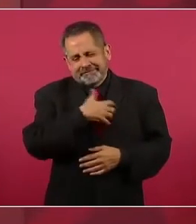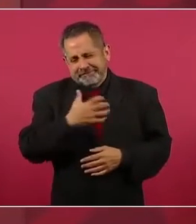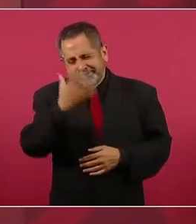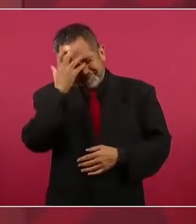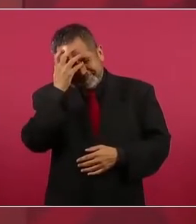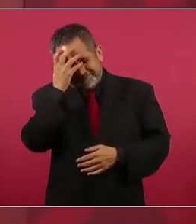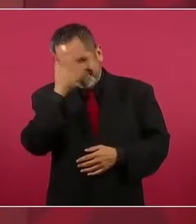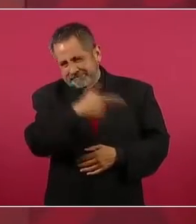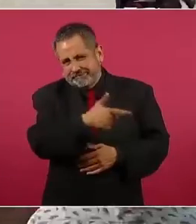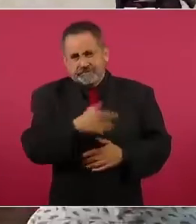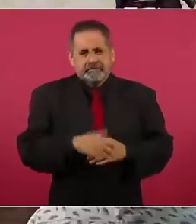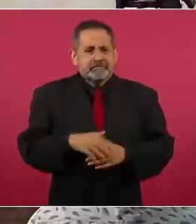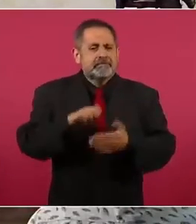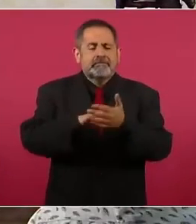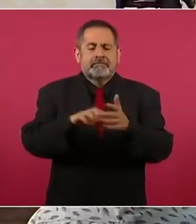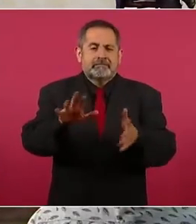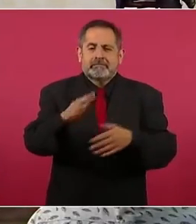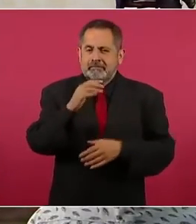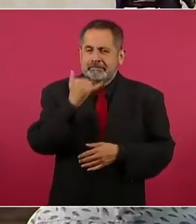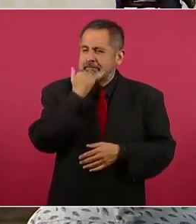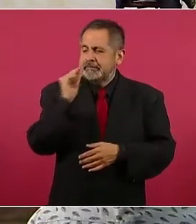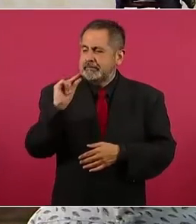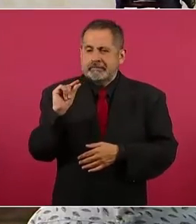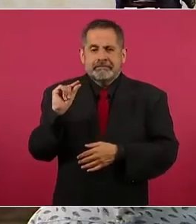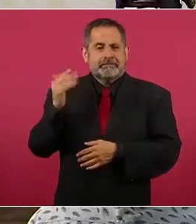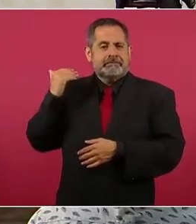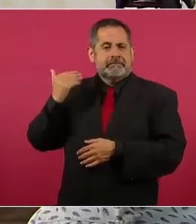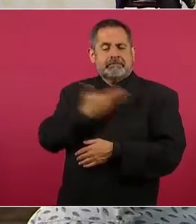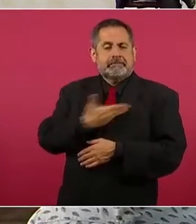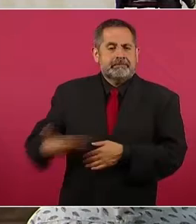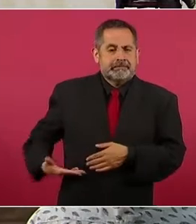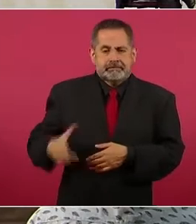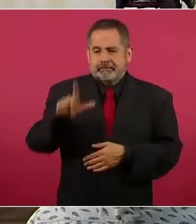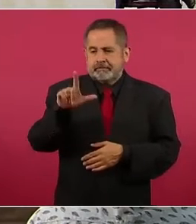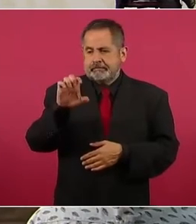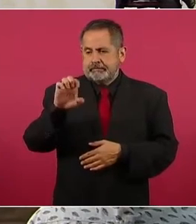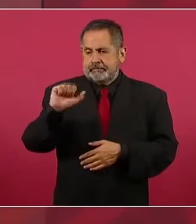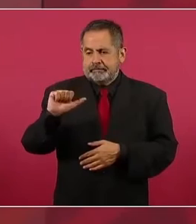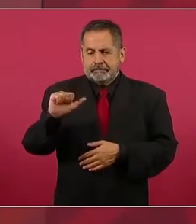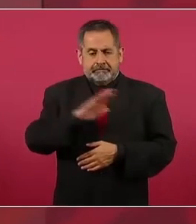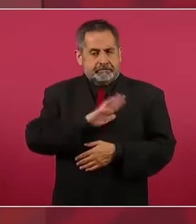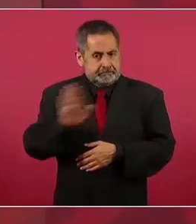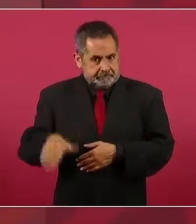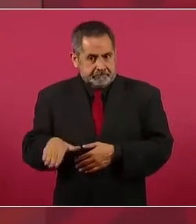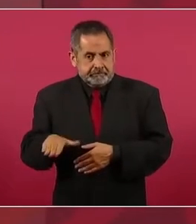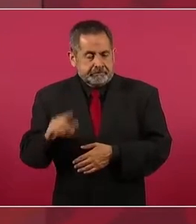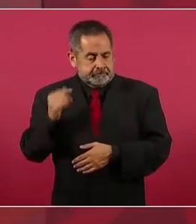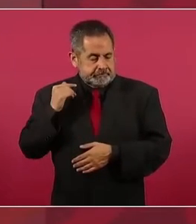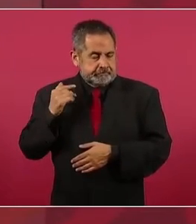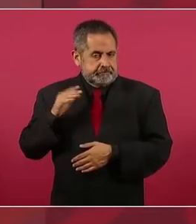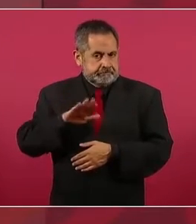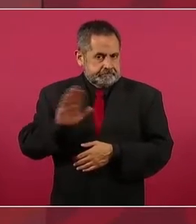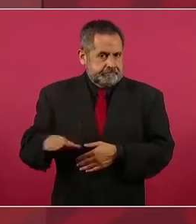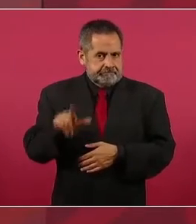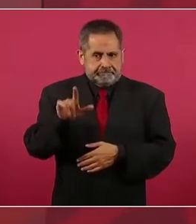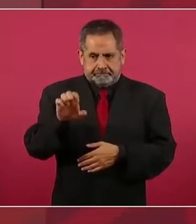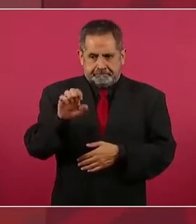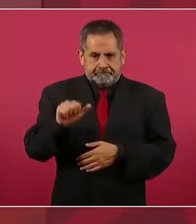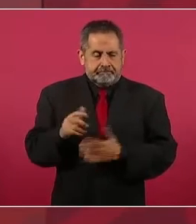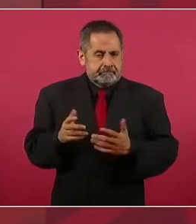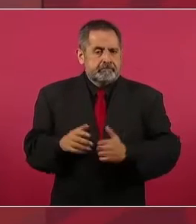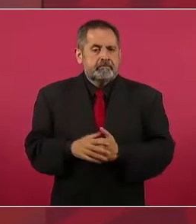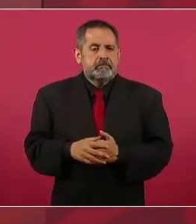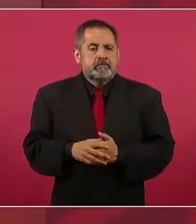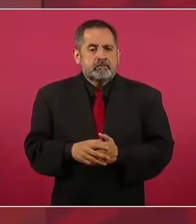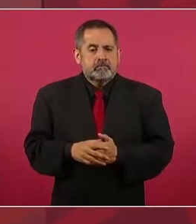es como ahora que fallece el presidente Echeverría, porque pongo